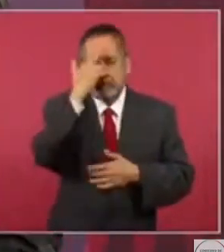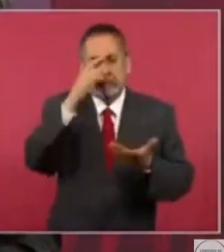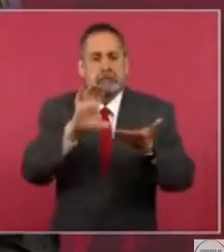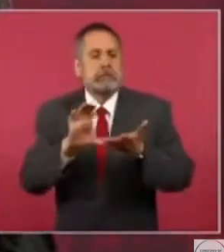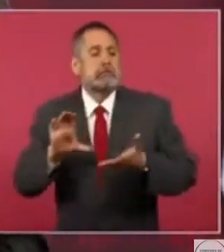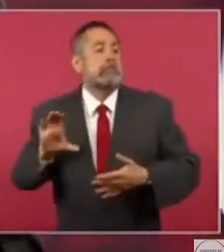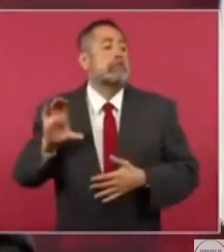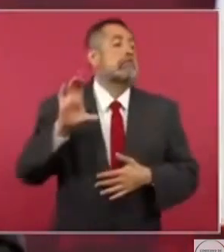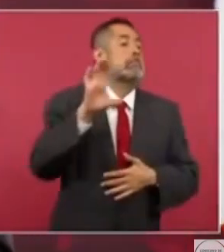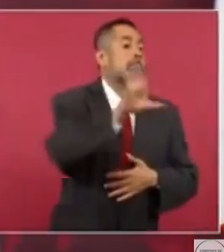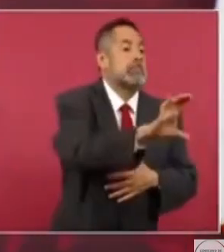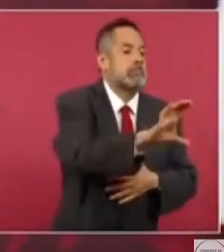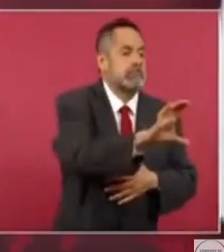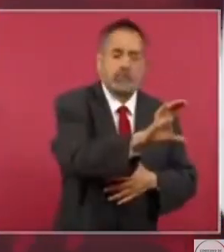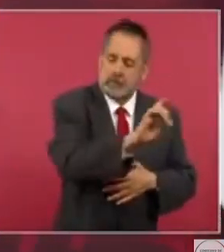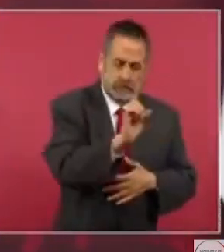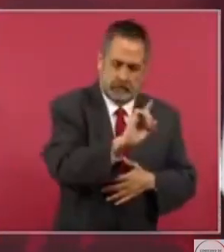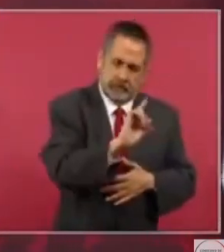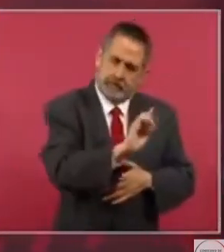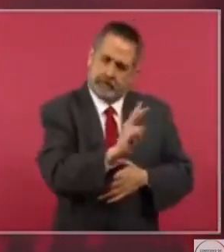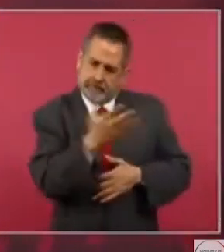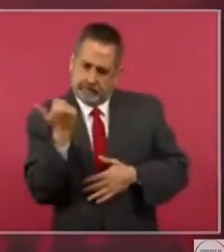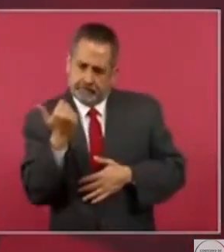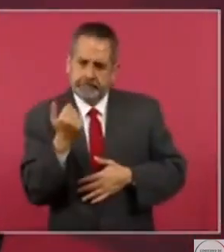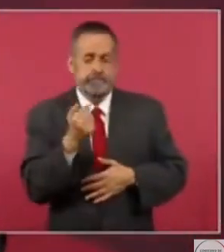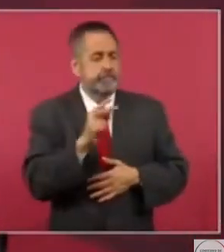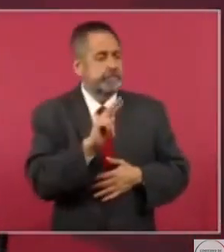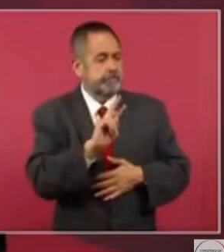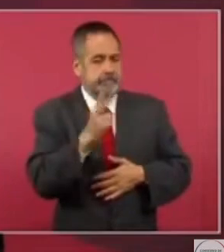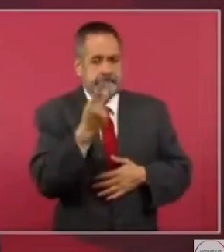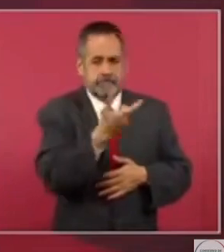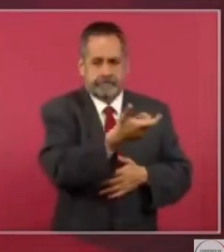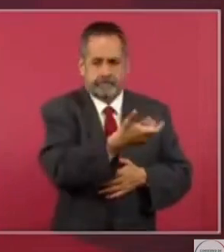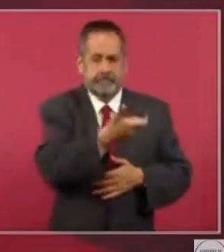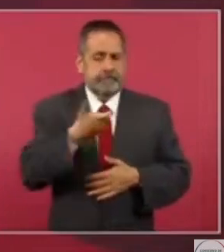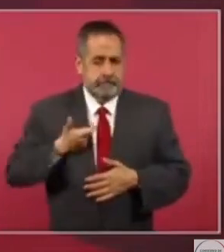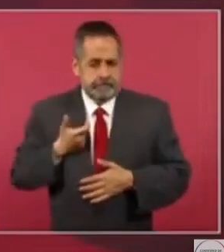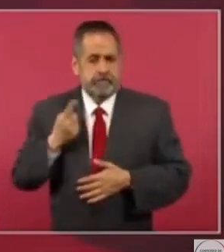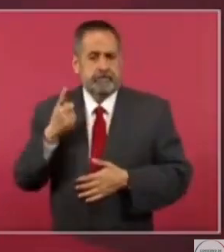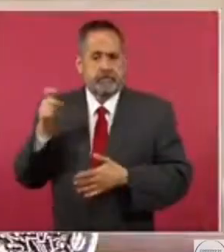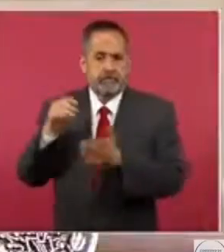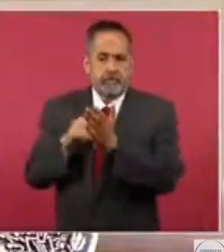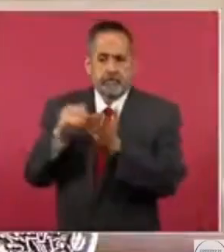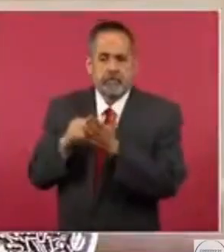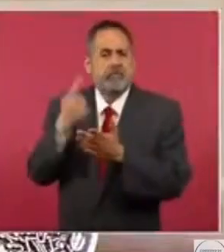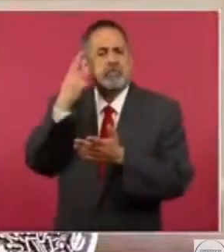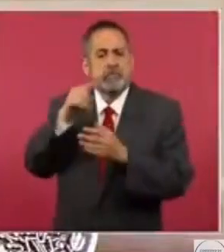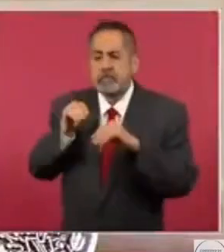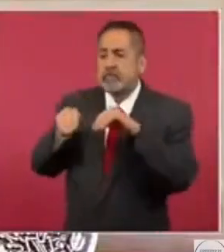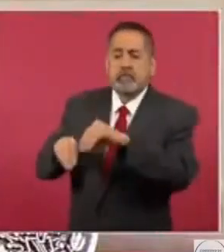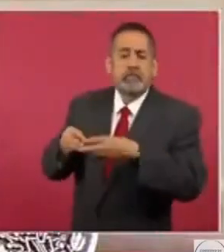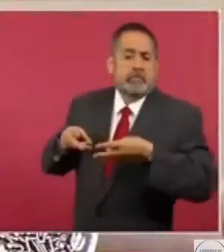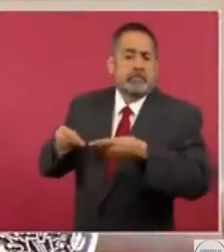en la planta de nitrogenados, pues son para fertilizantes,